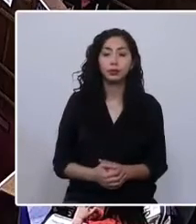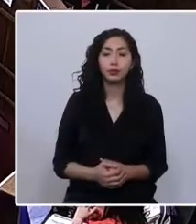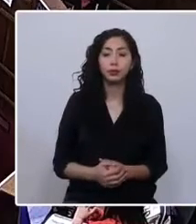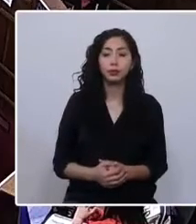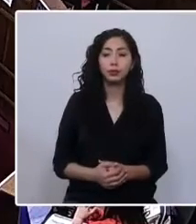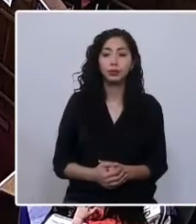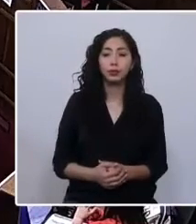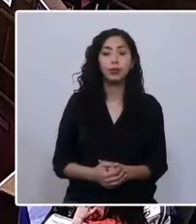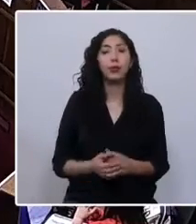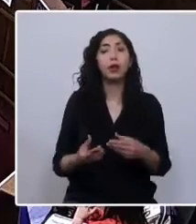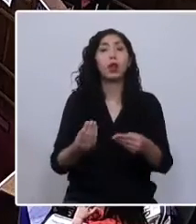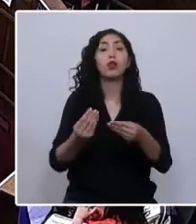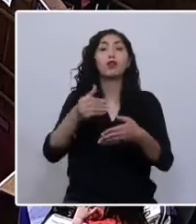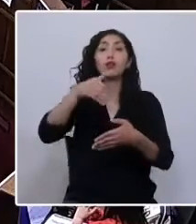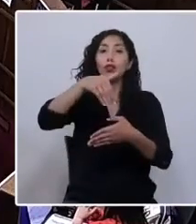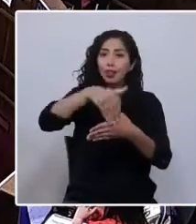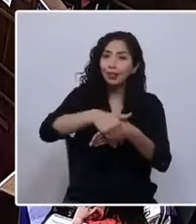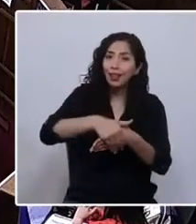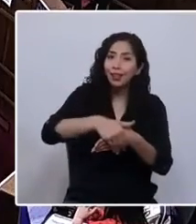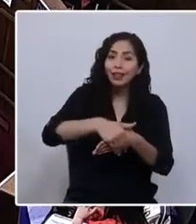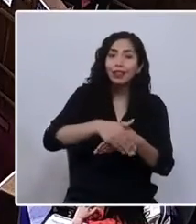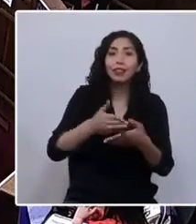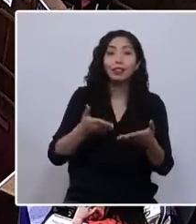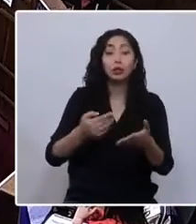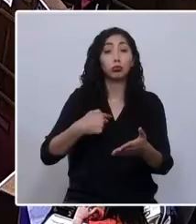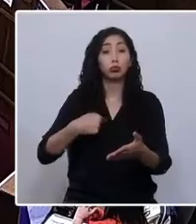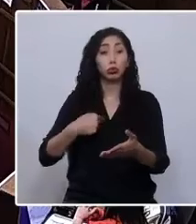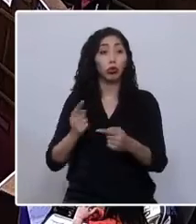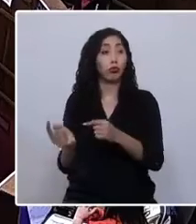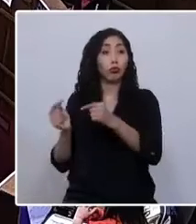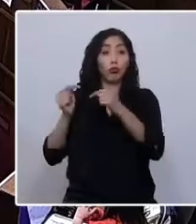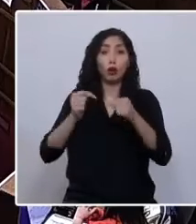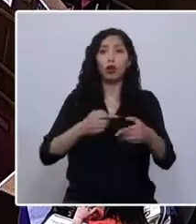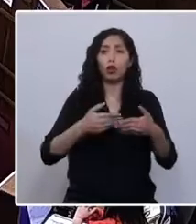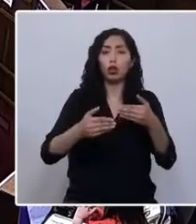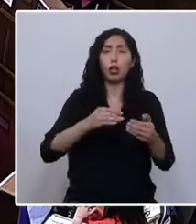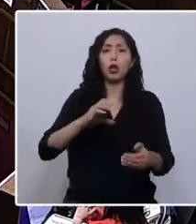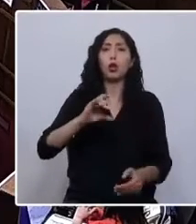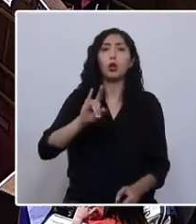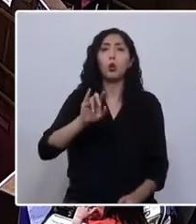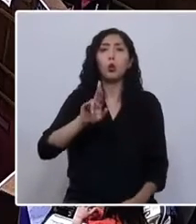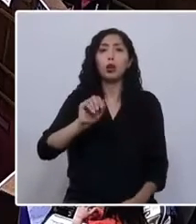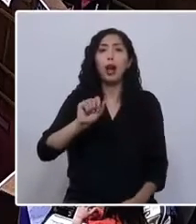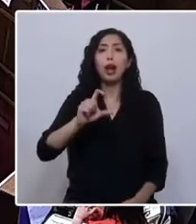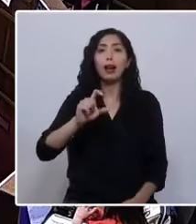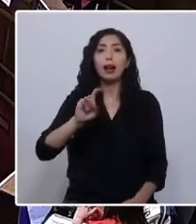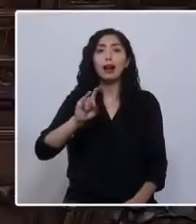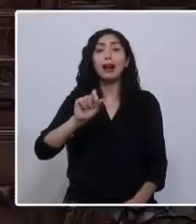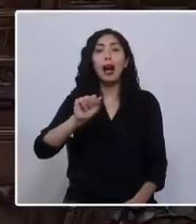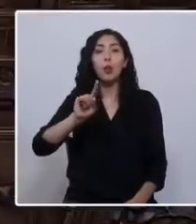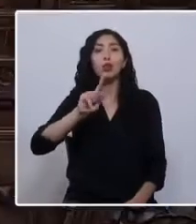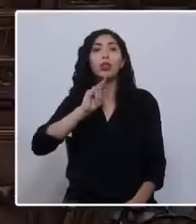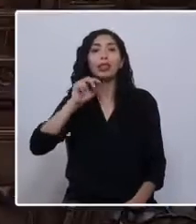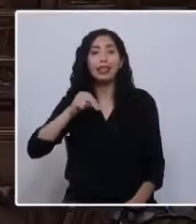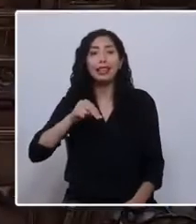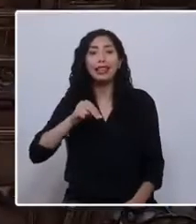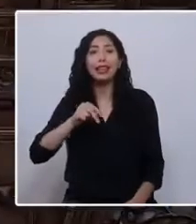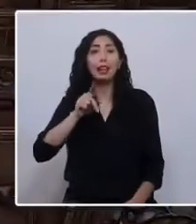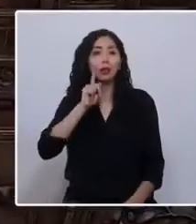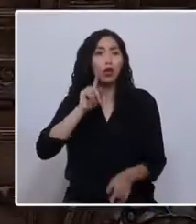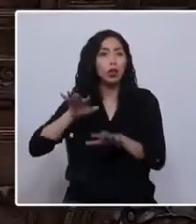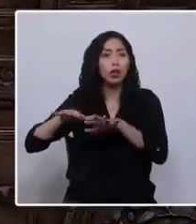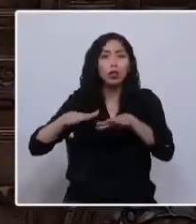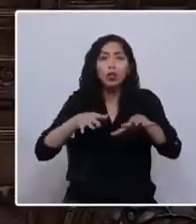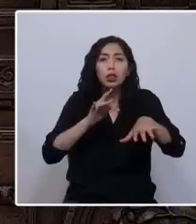Muy buenas tardes, vengo de Curecautín, crecí entre volcanes, termas, ríos y lagunas,